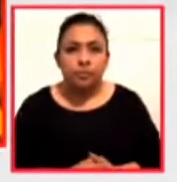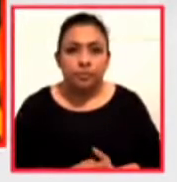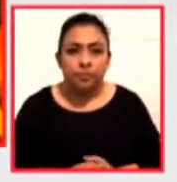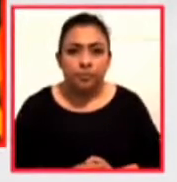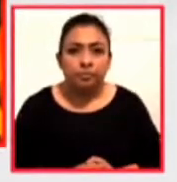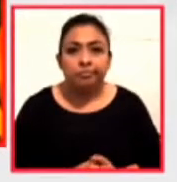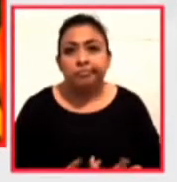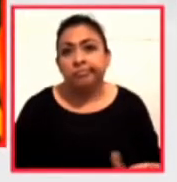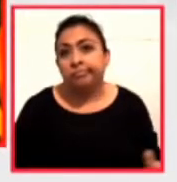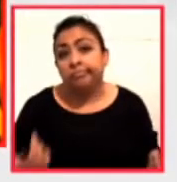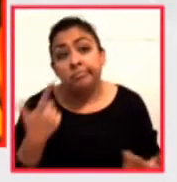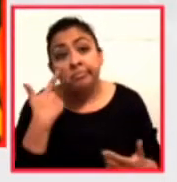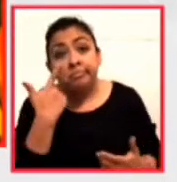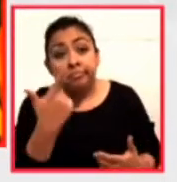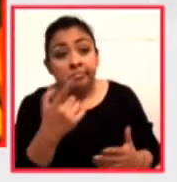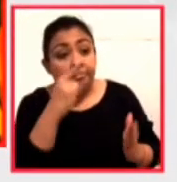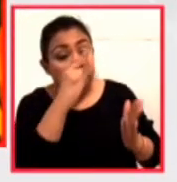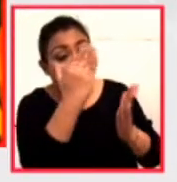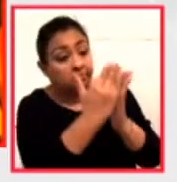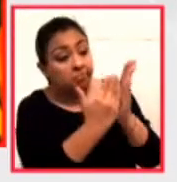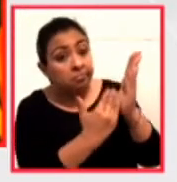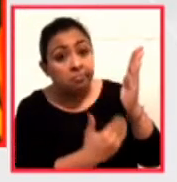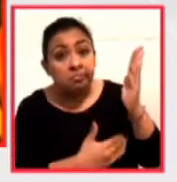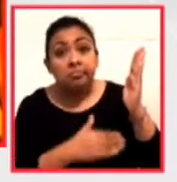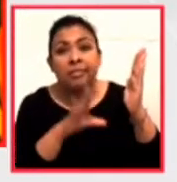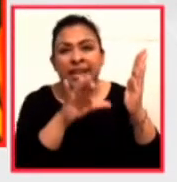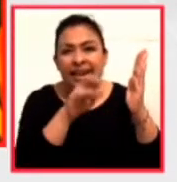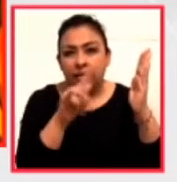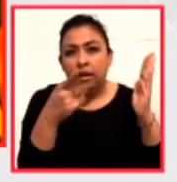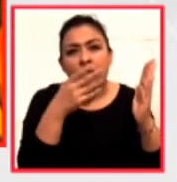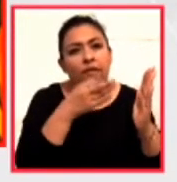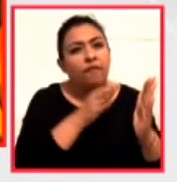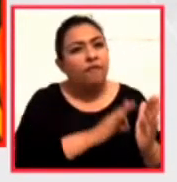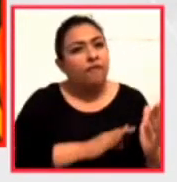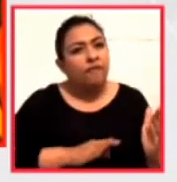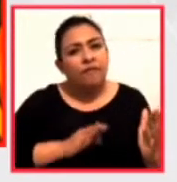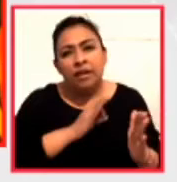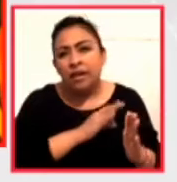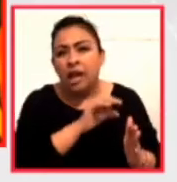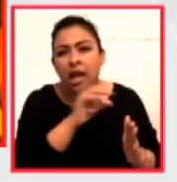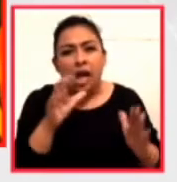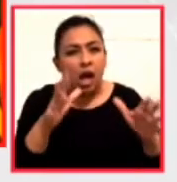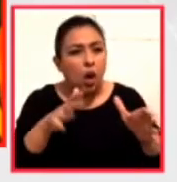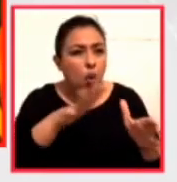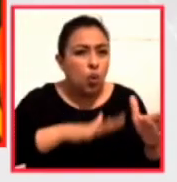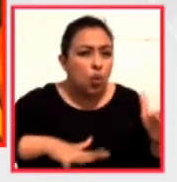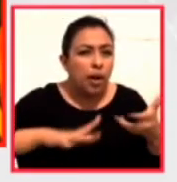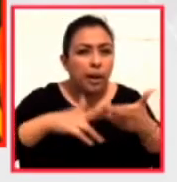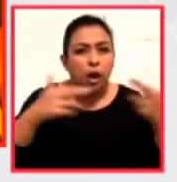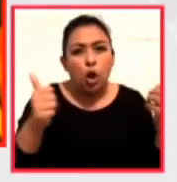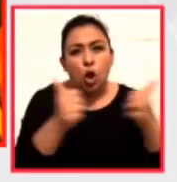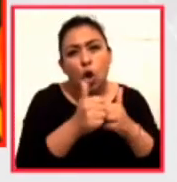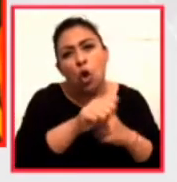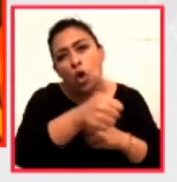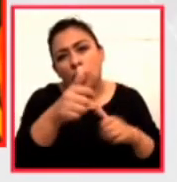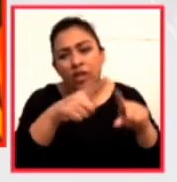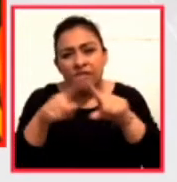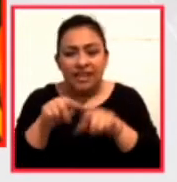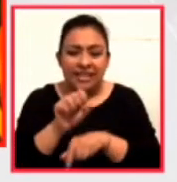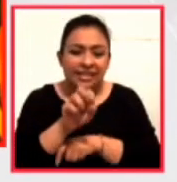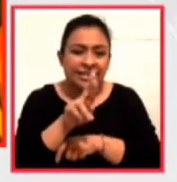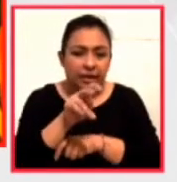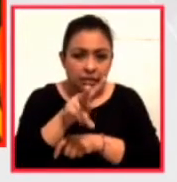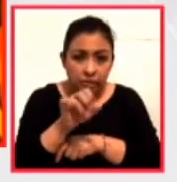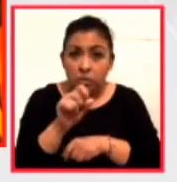A consultar la cartelera y a celebrar el medio ambiente, nuestra relación con los demás seres vivos y a cambiar los